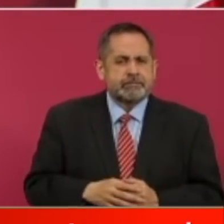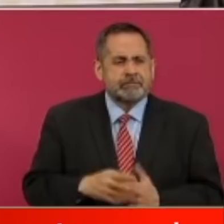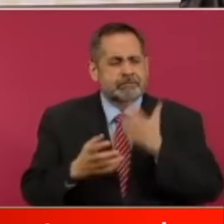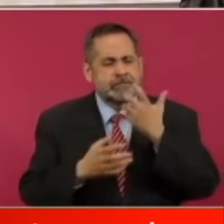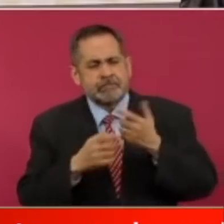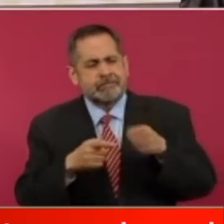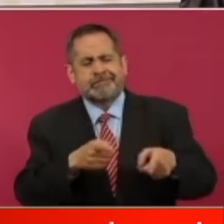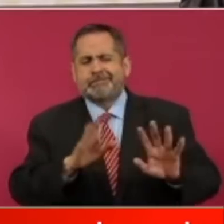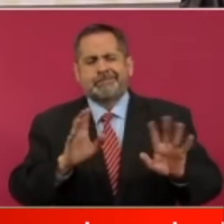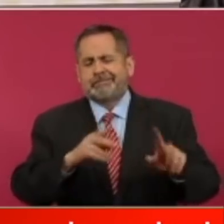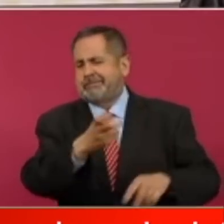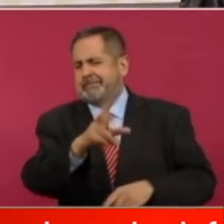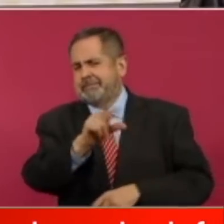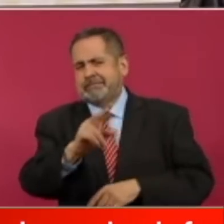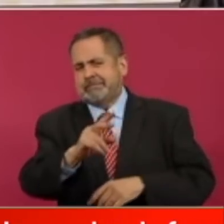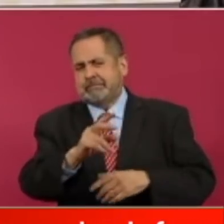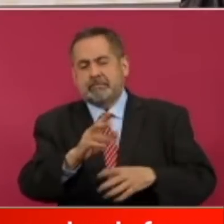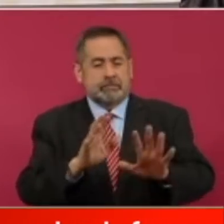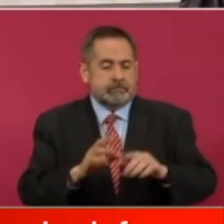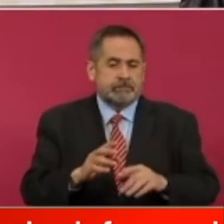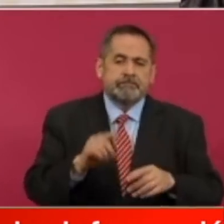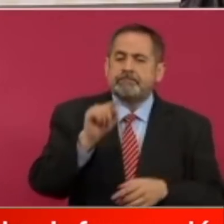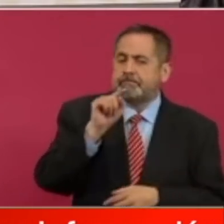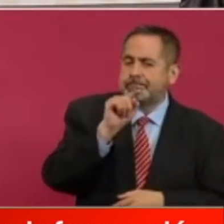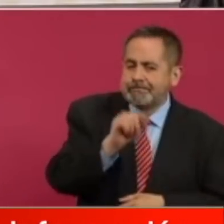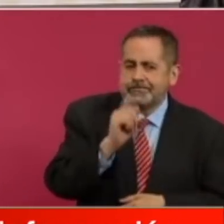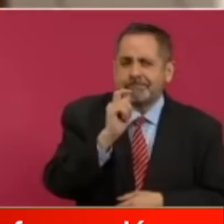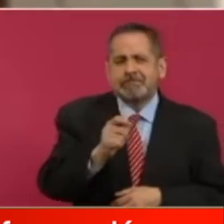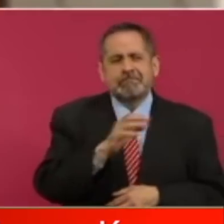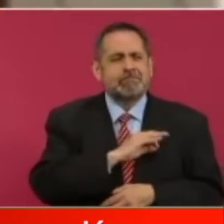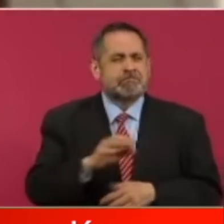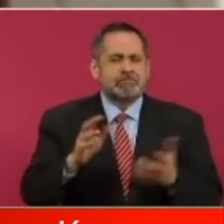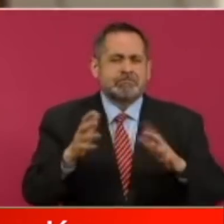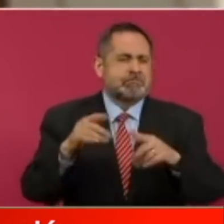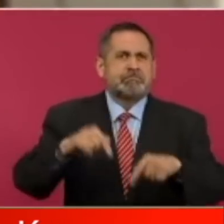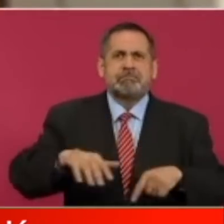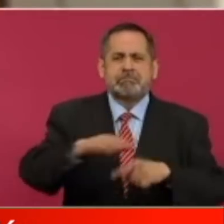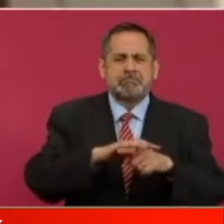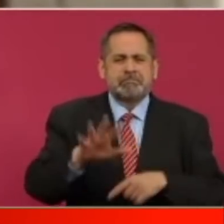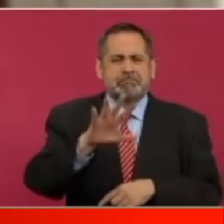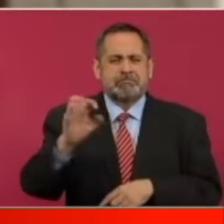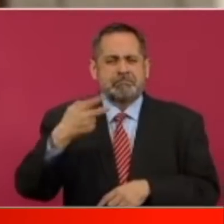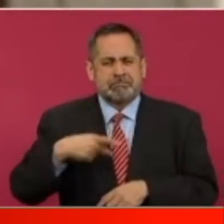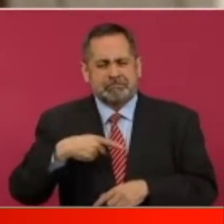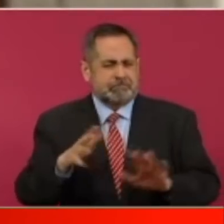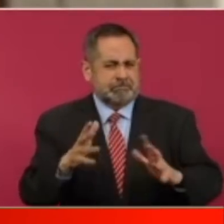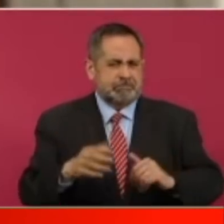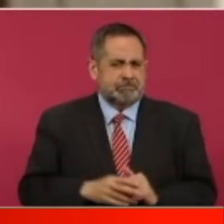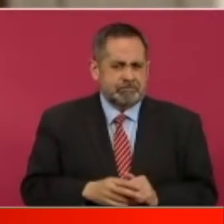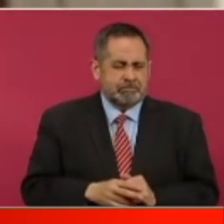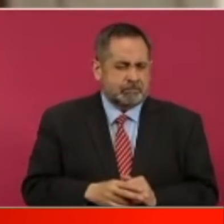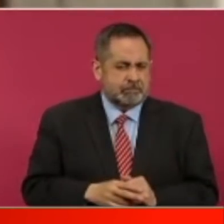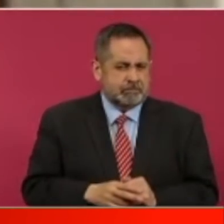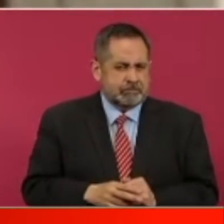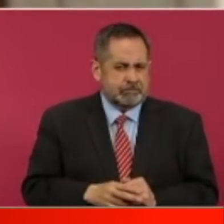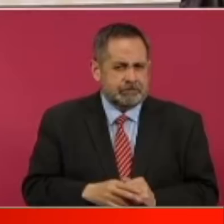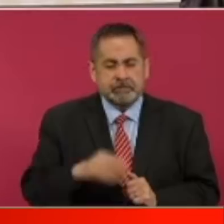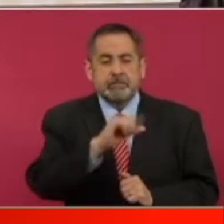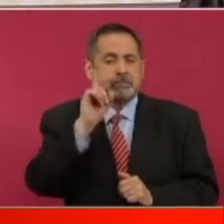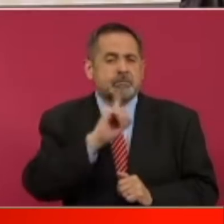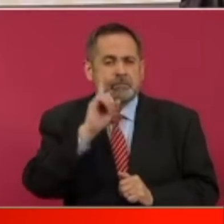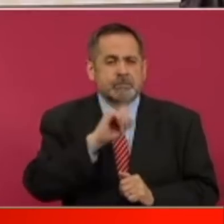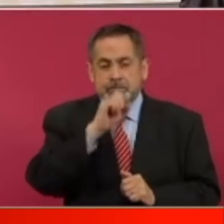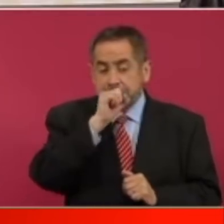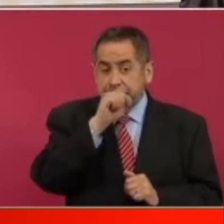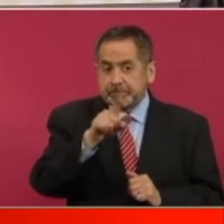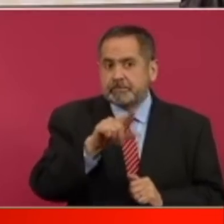participaron en esto aquí estamos hablando de 500 gentes más o menos 500 personas sobre todo mujeres pero